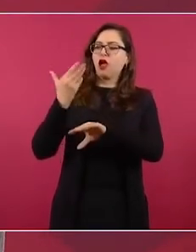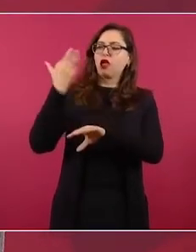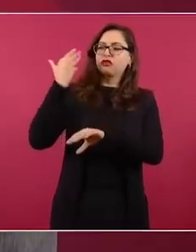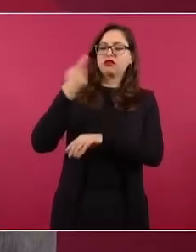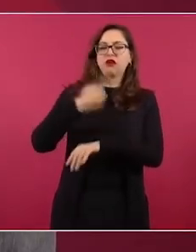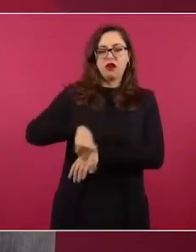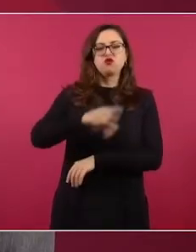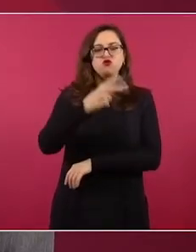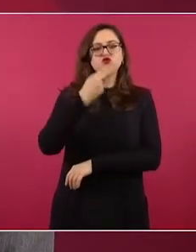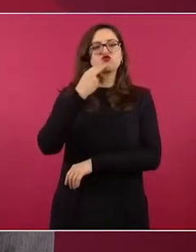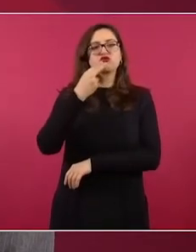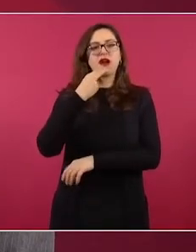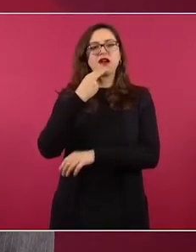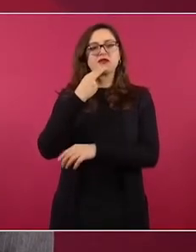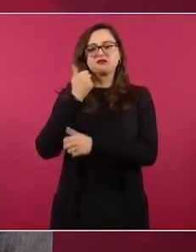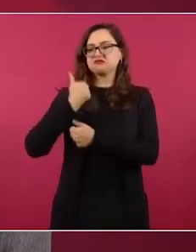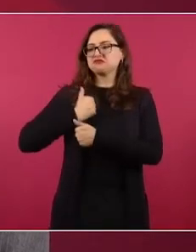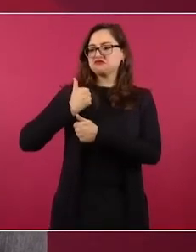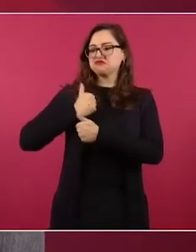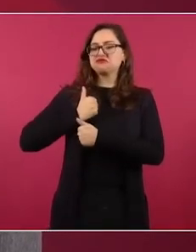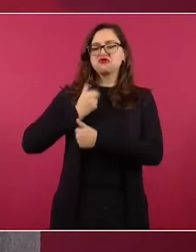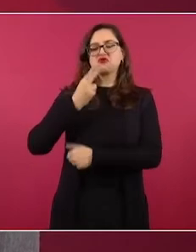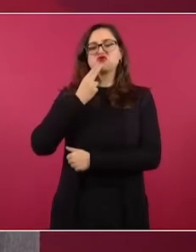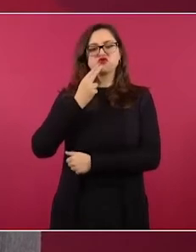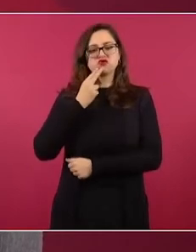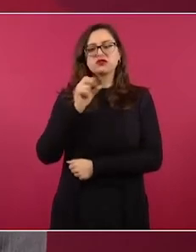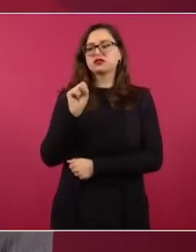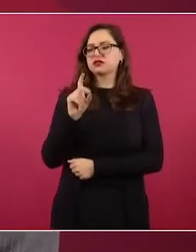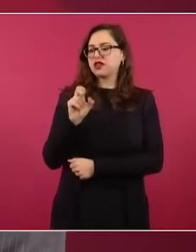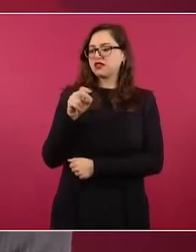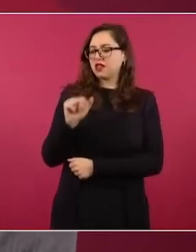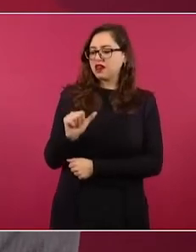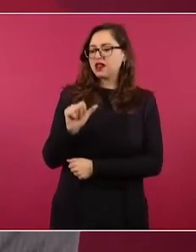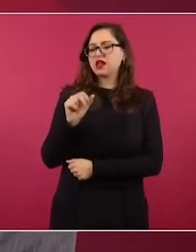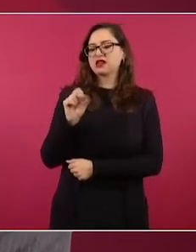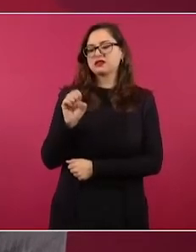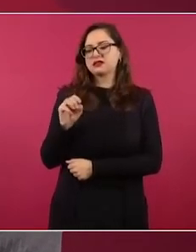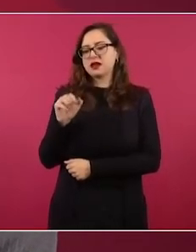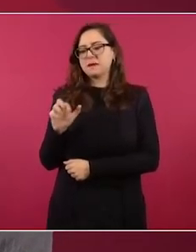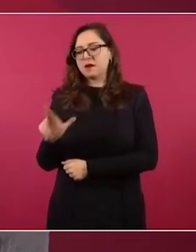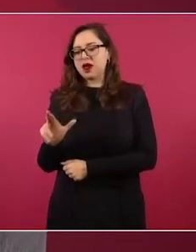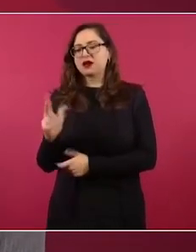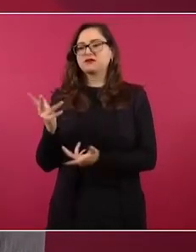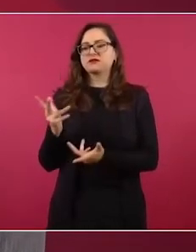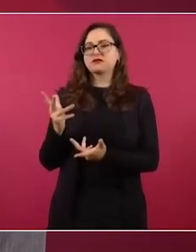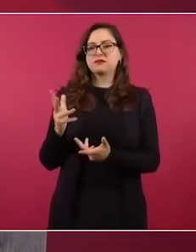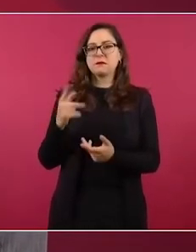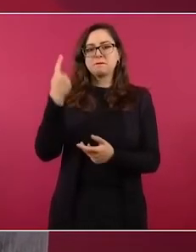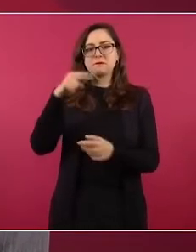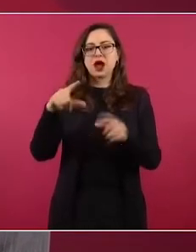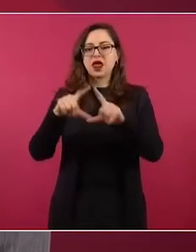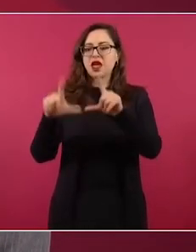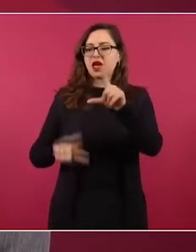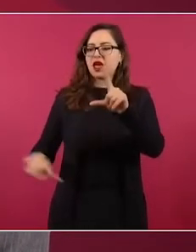y usaron al Ejército para reprimir al pueblo violando la Constitución.